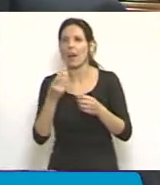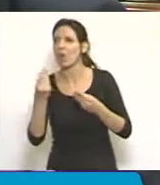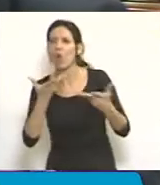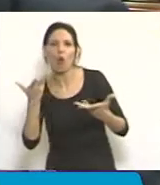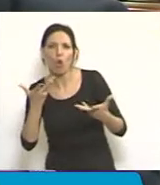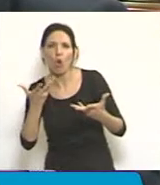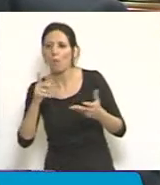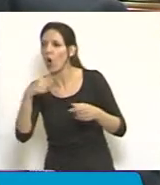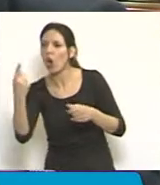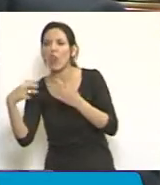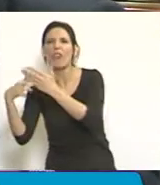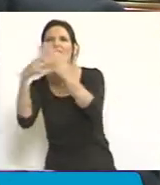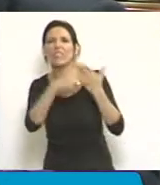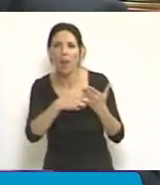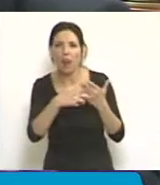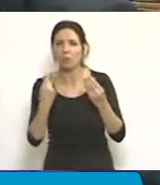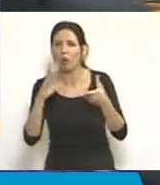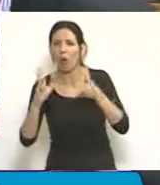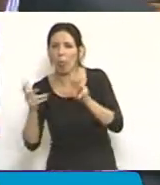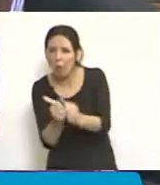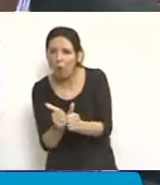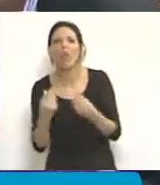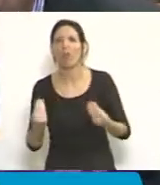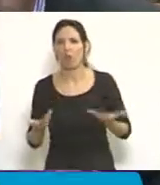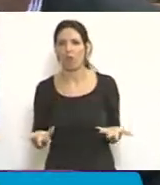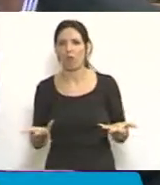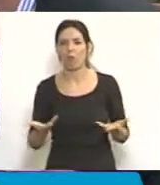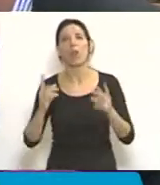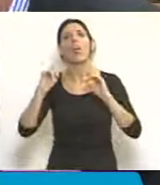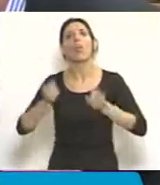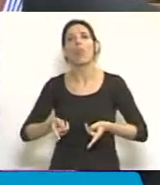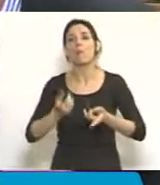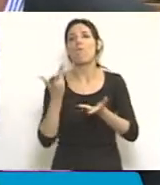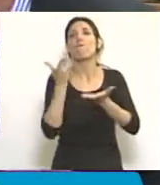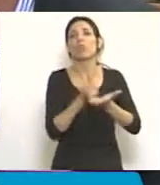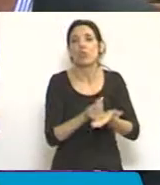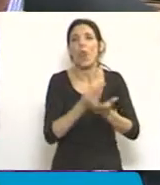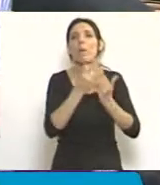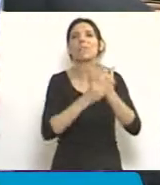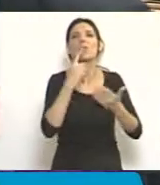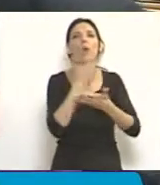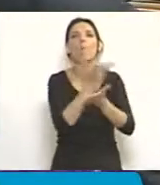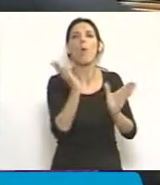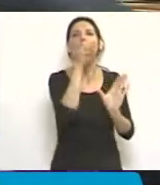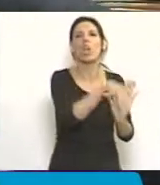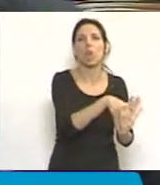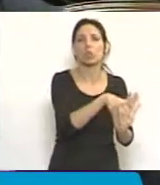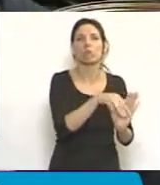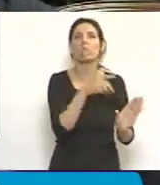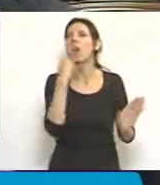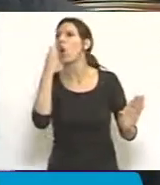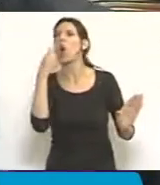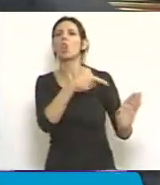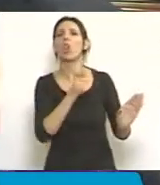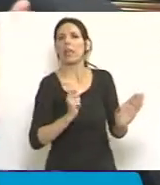de los fiscales? Y por último, los funcionarios del Ministerio Público. ¿Bajo qué controles van a estar?